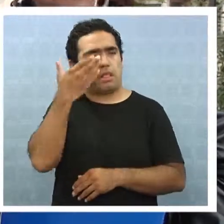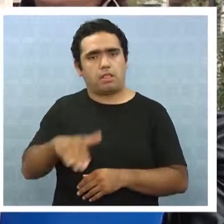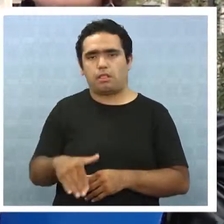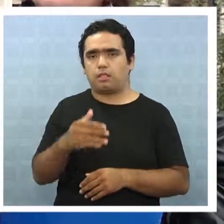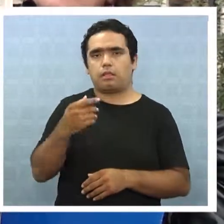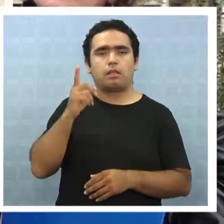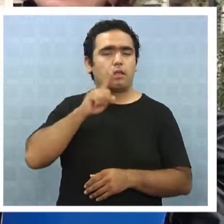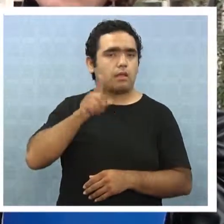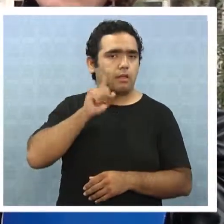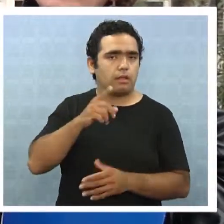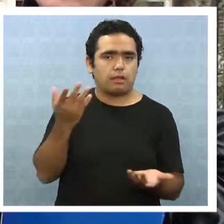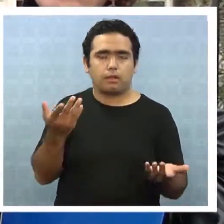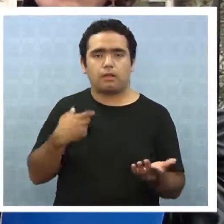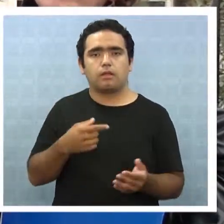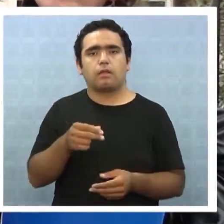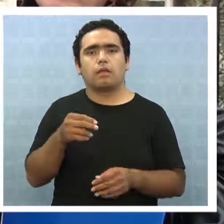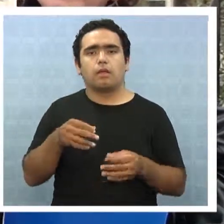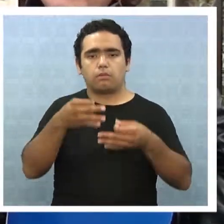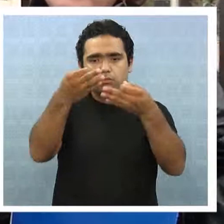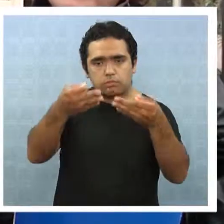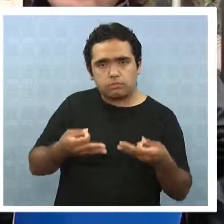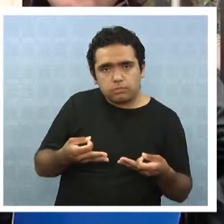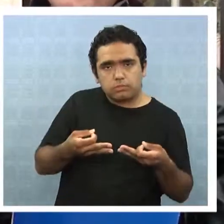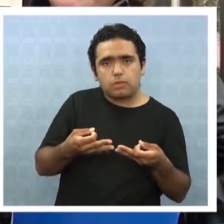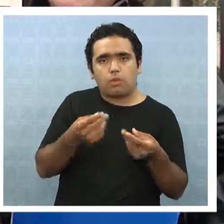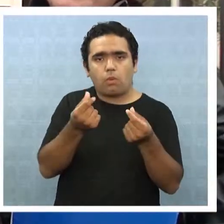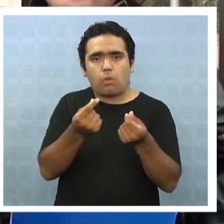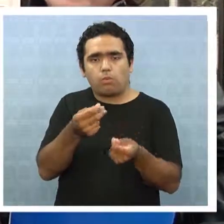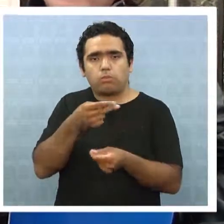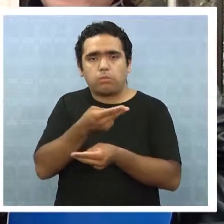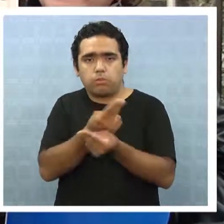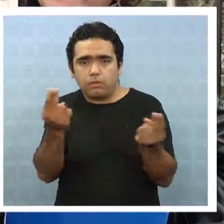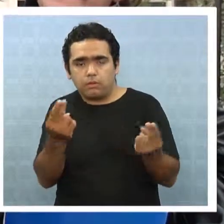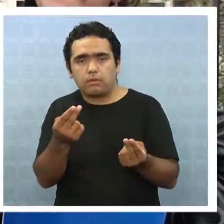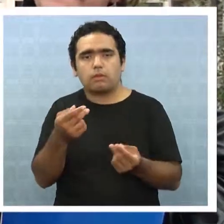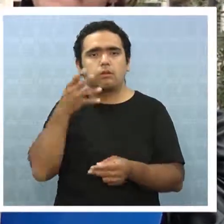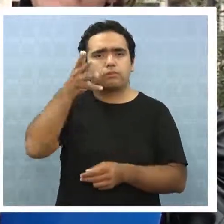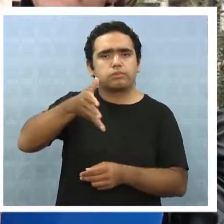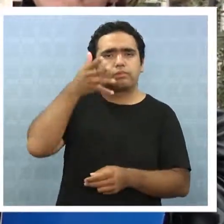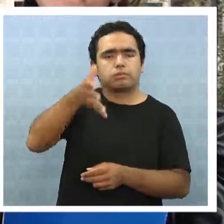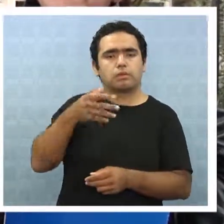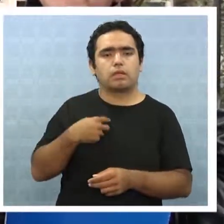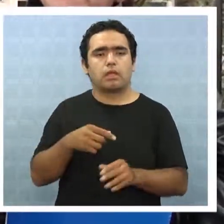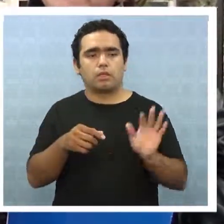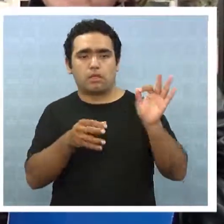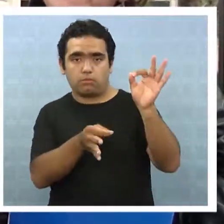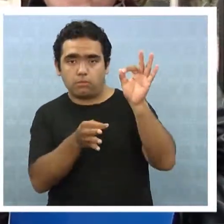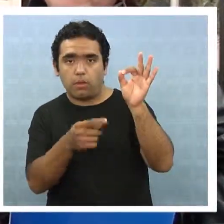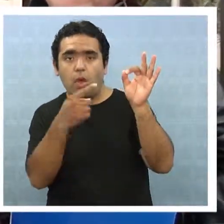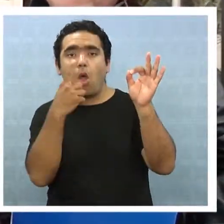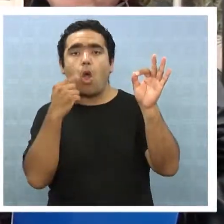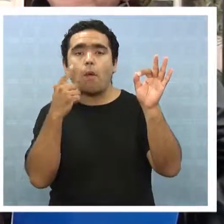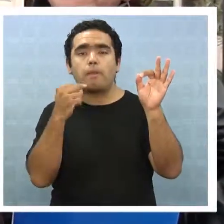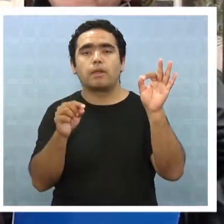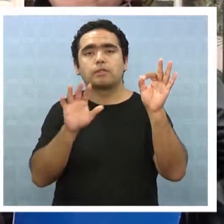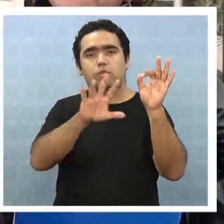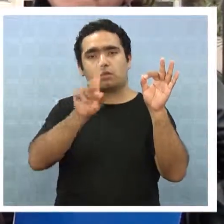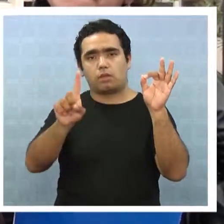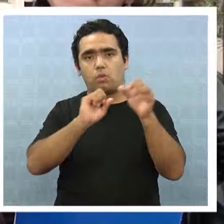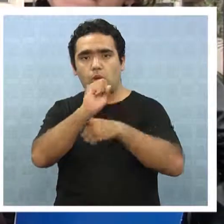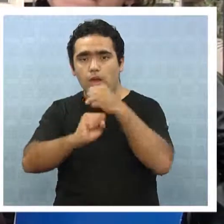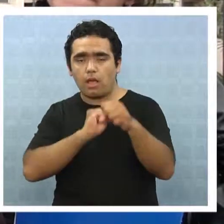Este es un ejemplo que es una mentira lo que ella dijo en su cuenta pública. Este paciente, que es un paciente de 51 años, un varón,